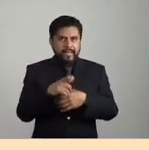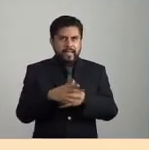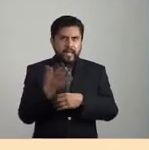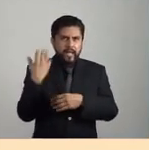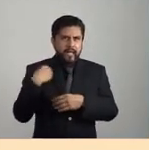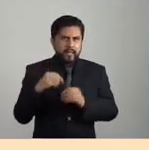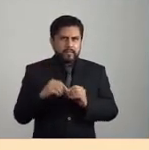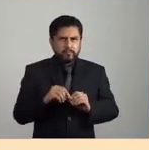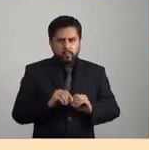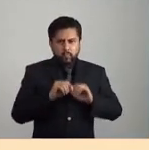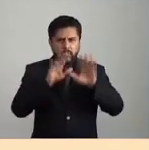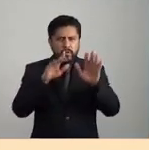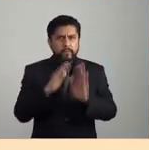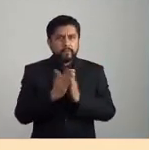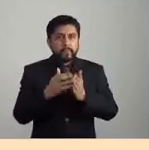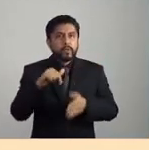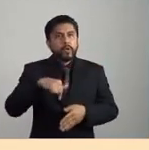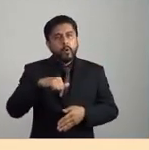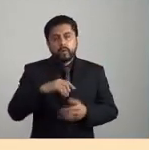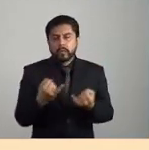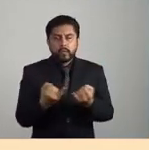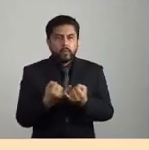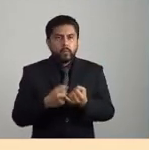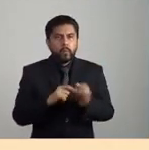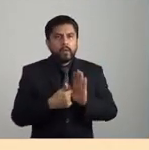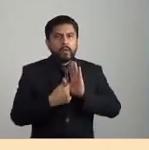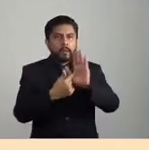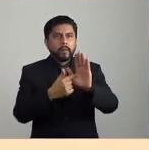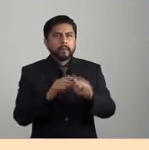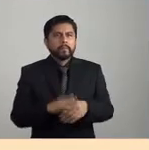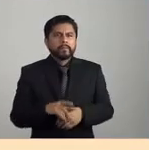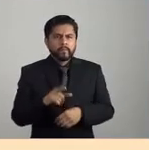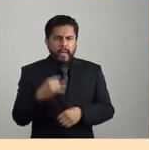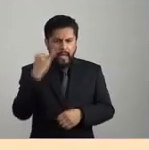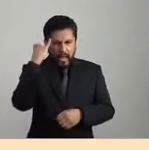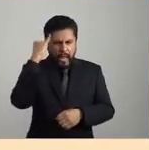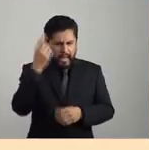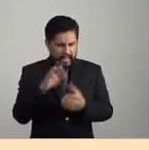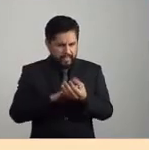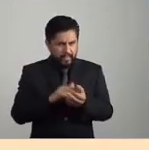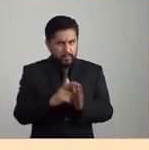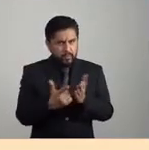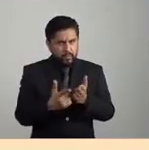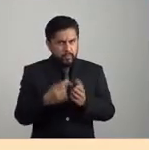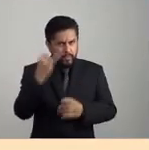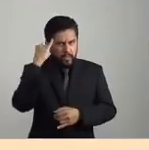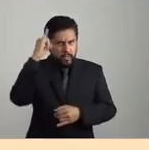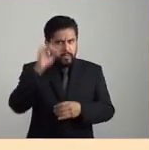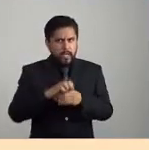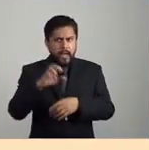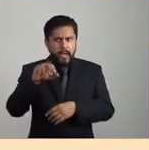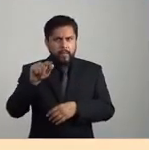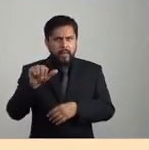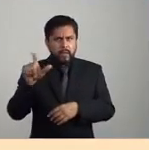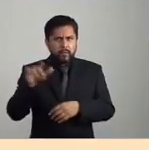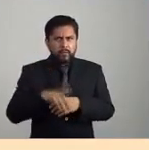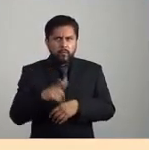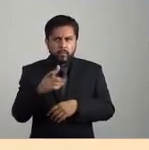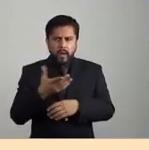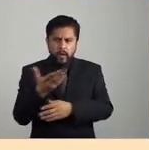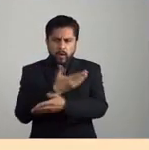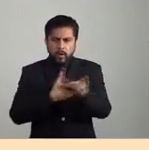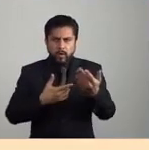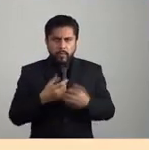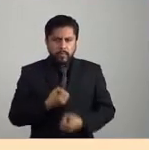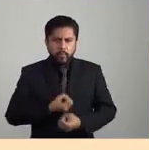el libro que hoy estamos presentando también. Y a mí había una idea que Manuel proponía en ese conversatorio y que en general